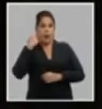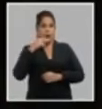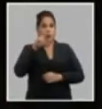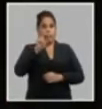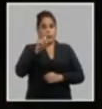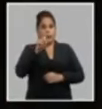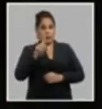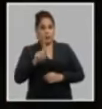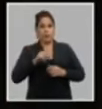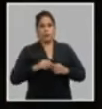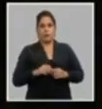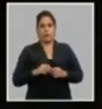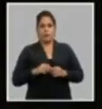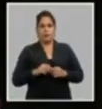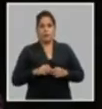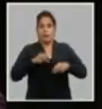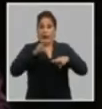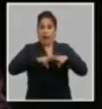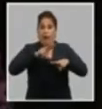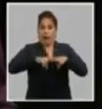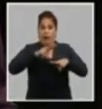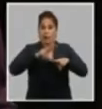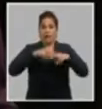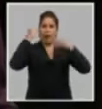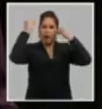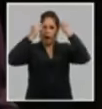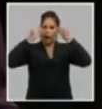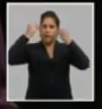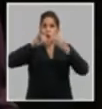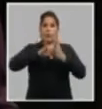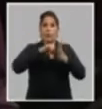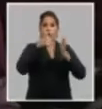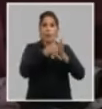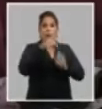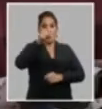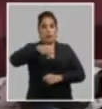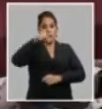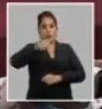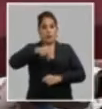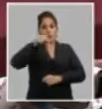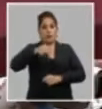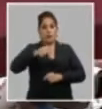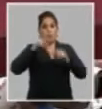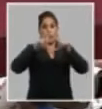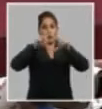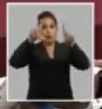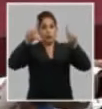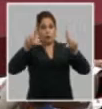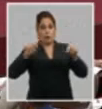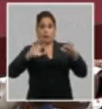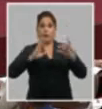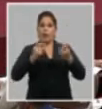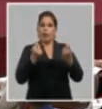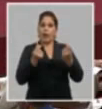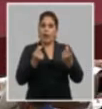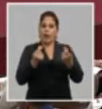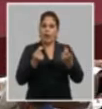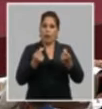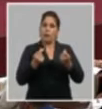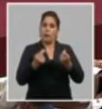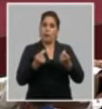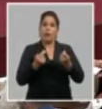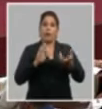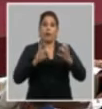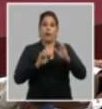2021 en La Habana ha analizado el proyecto de actualización de la conceptualización del modelo económico y social